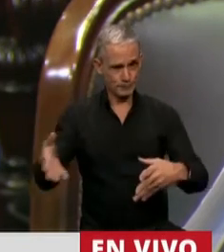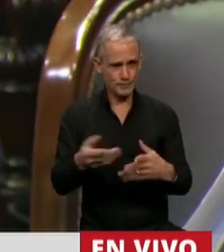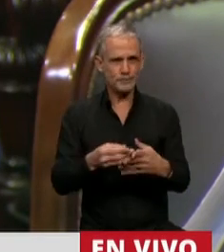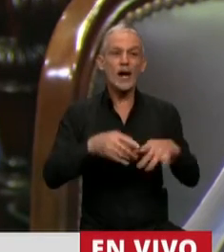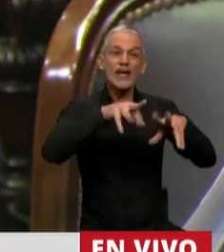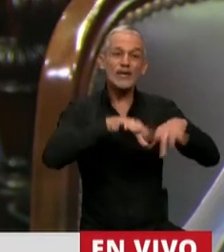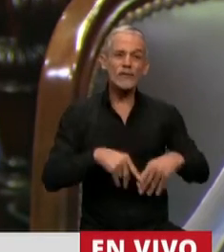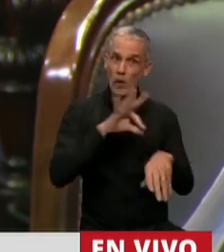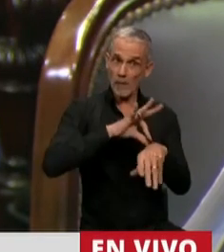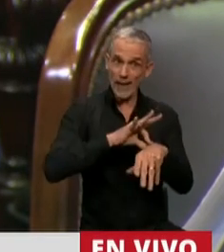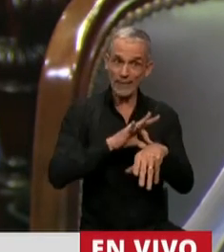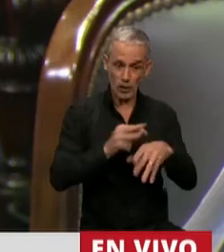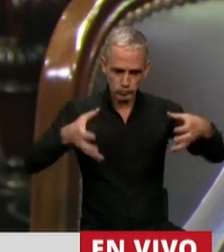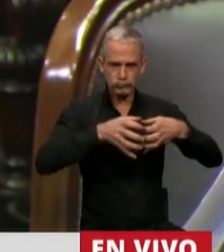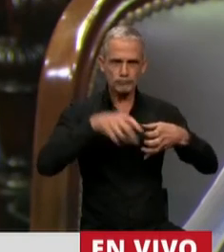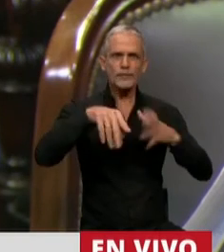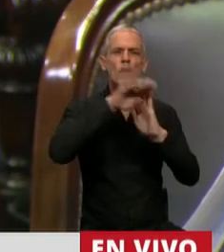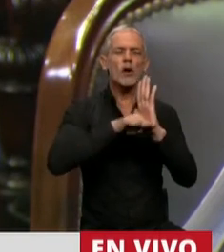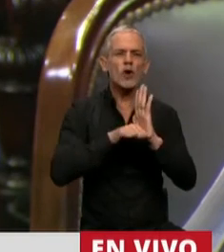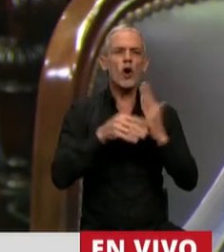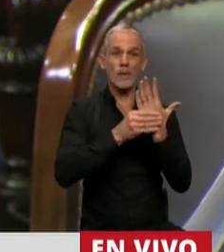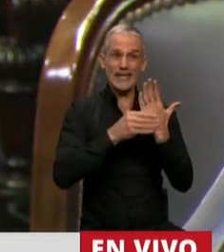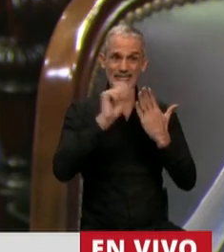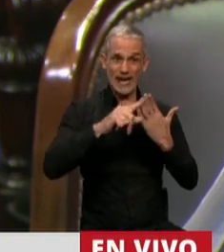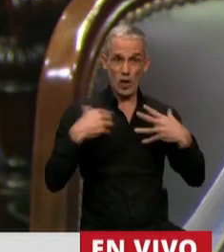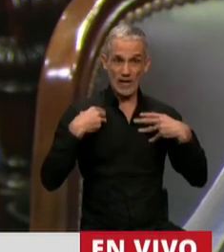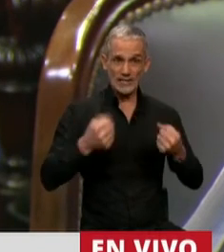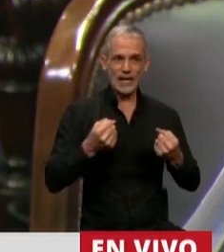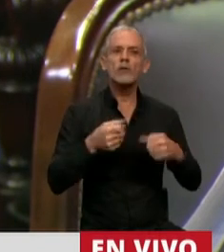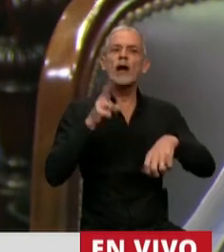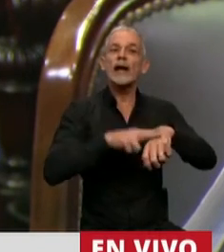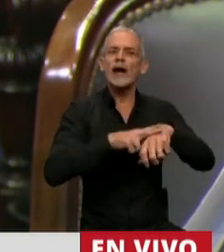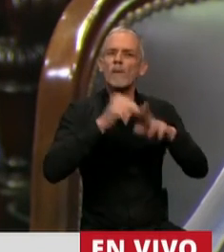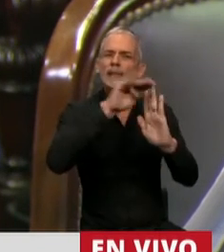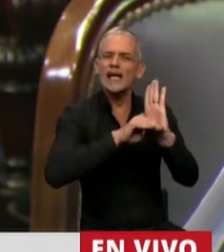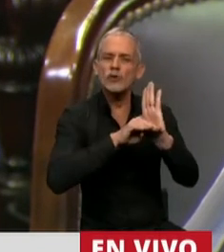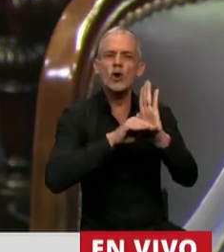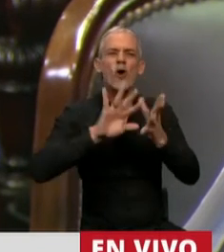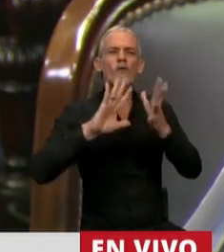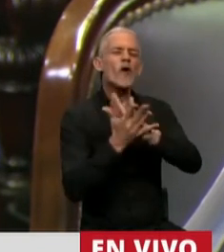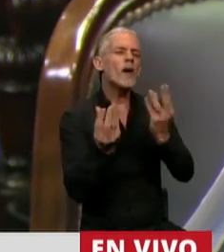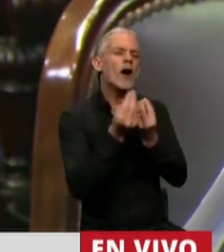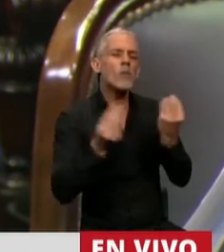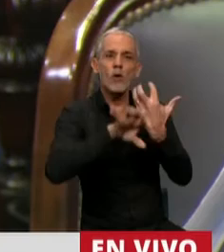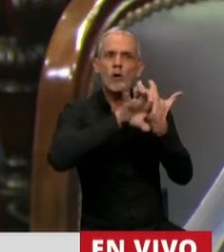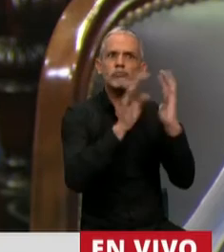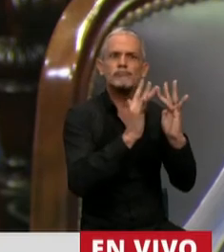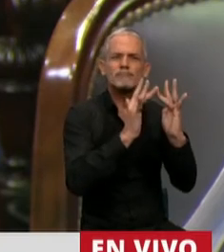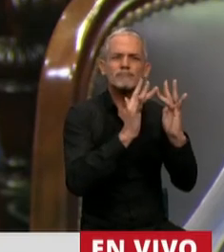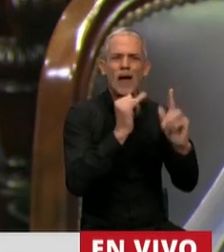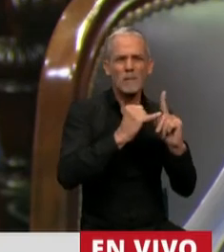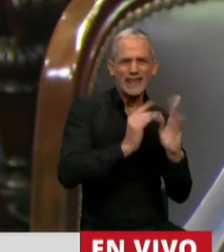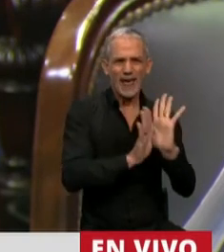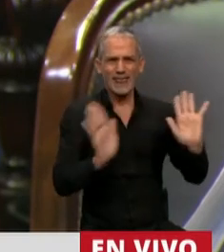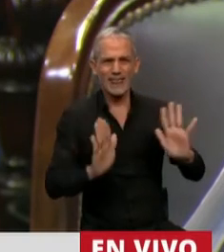protocolo del Ministerio de Salud renovó la recomendación de hacer uso de la modalidad remota semipresencial.